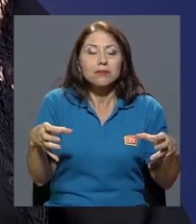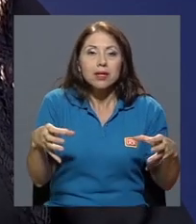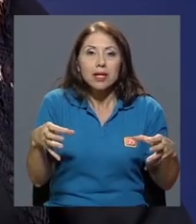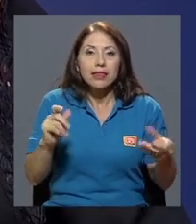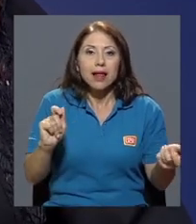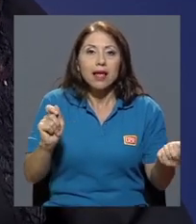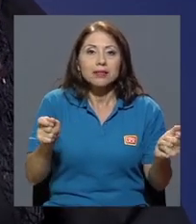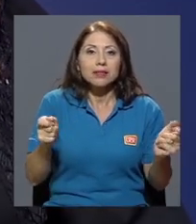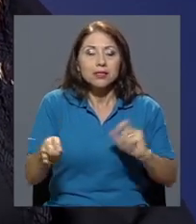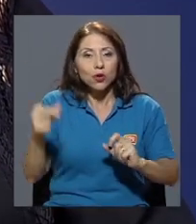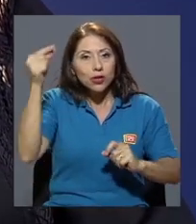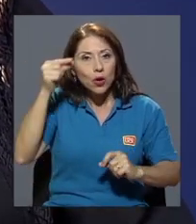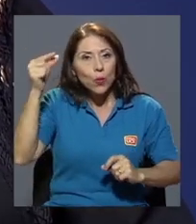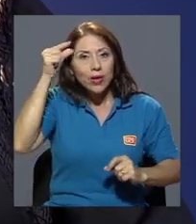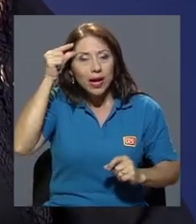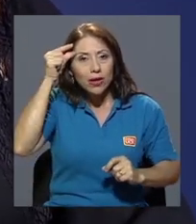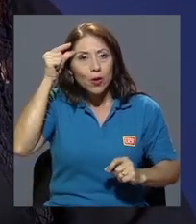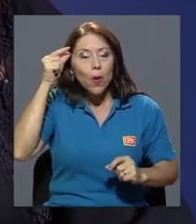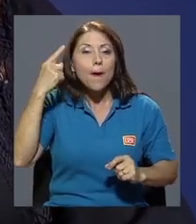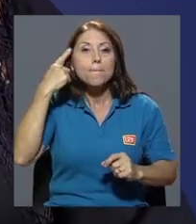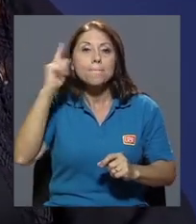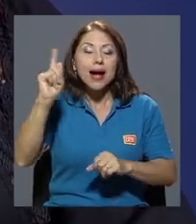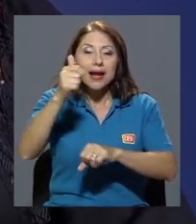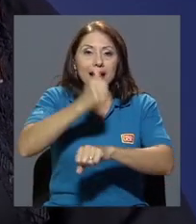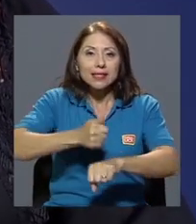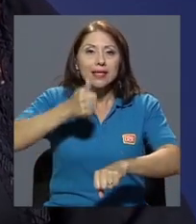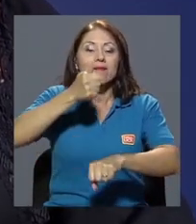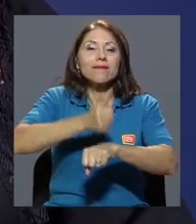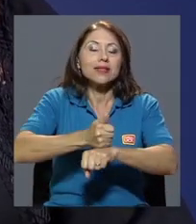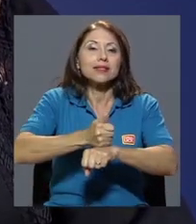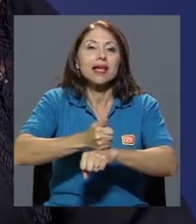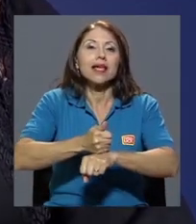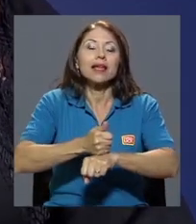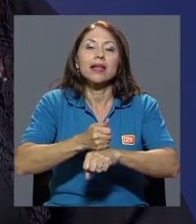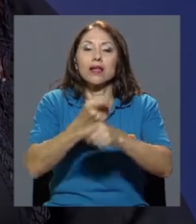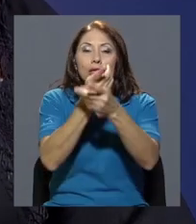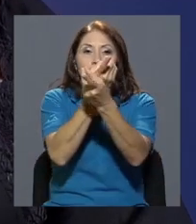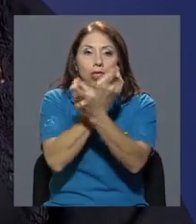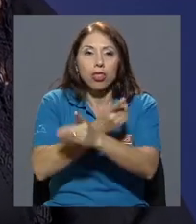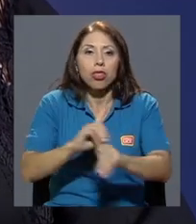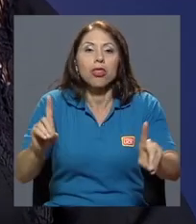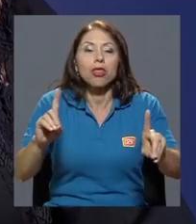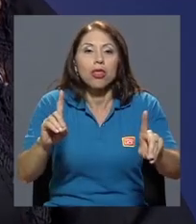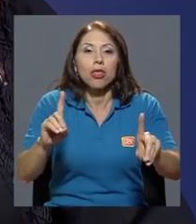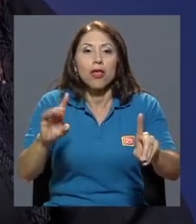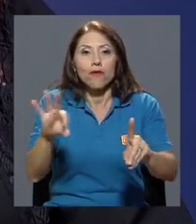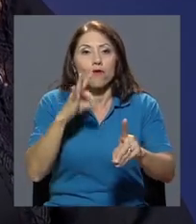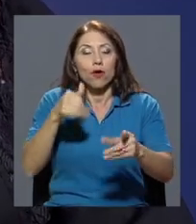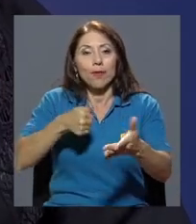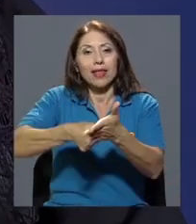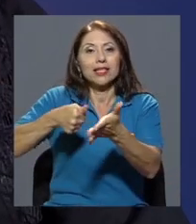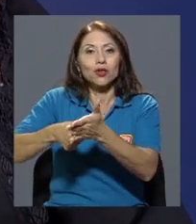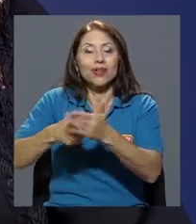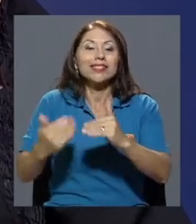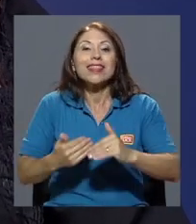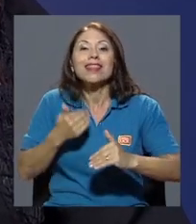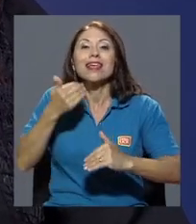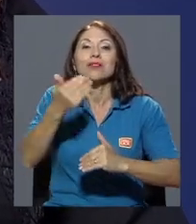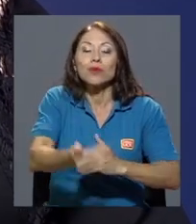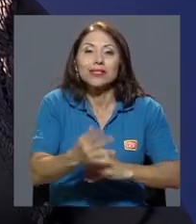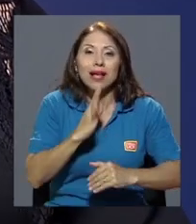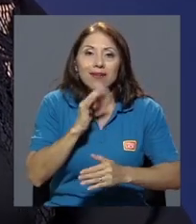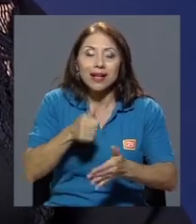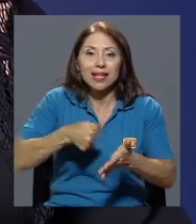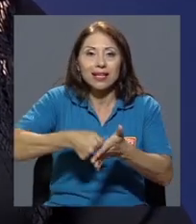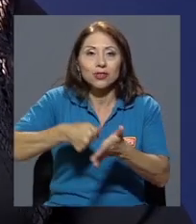para instaurar, por ejemplo, un mecanismo democrático de elecciones y después hablar de elecciones.